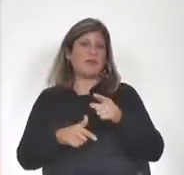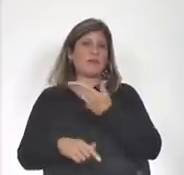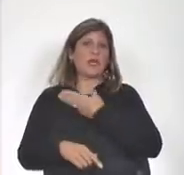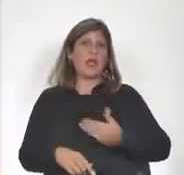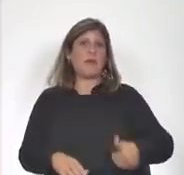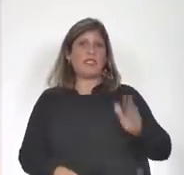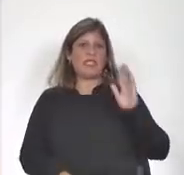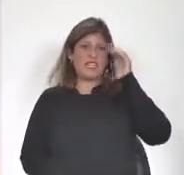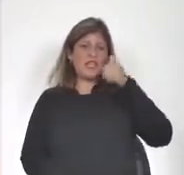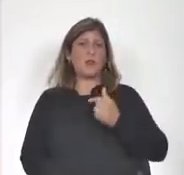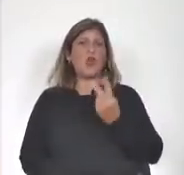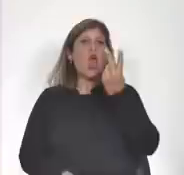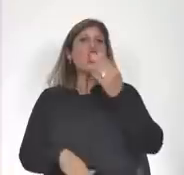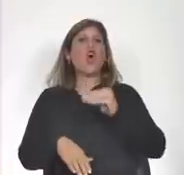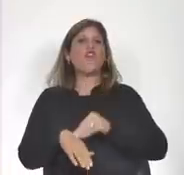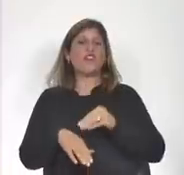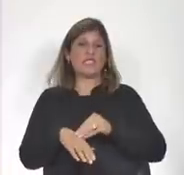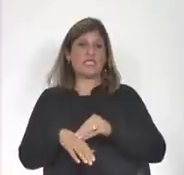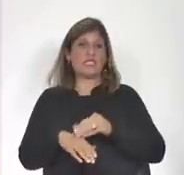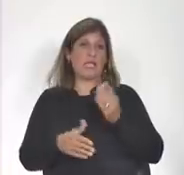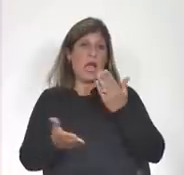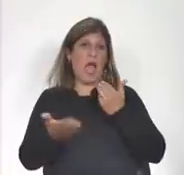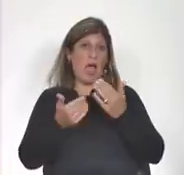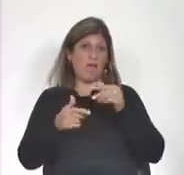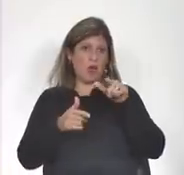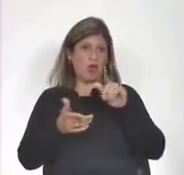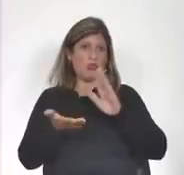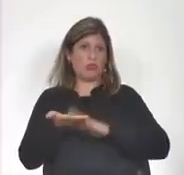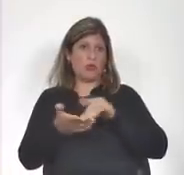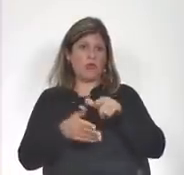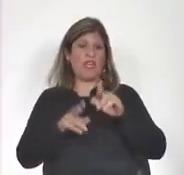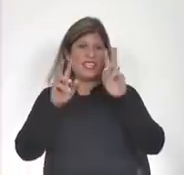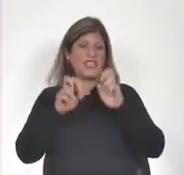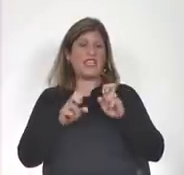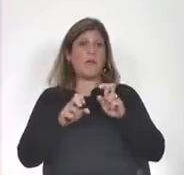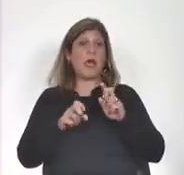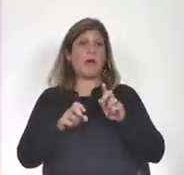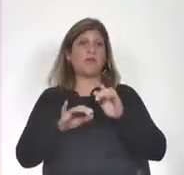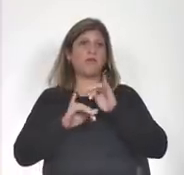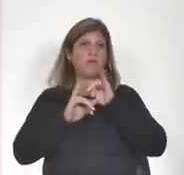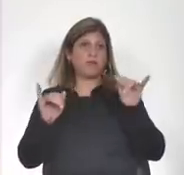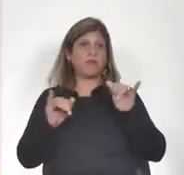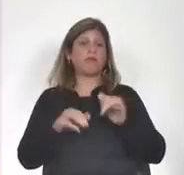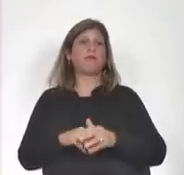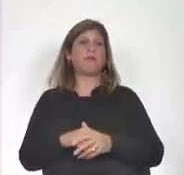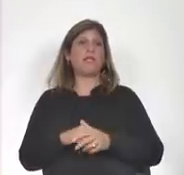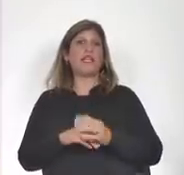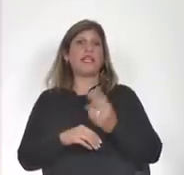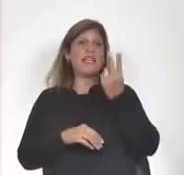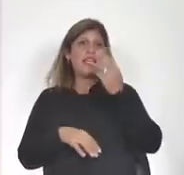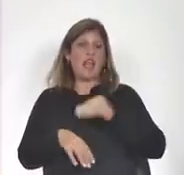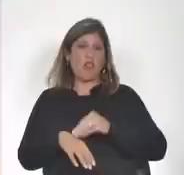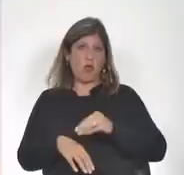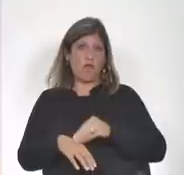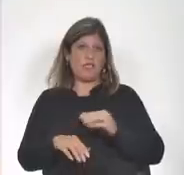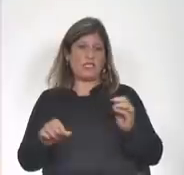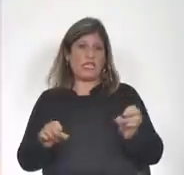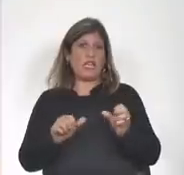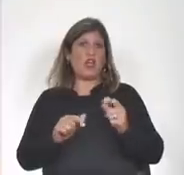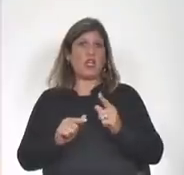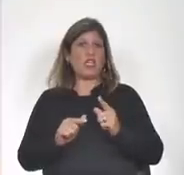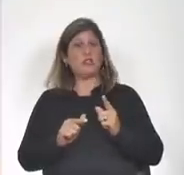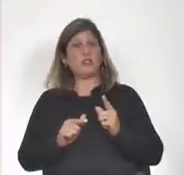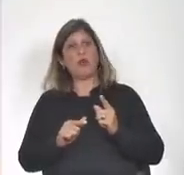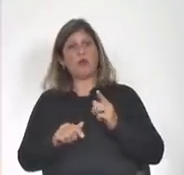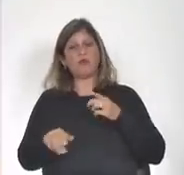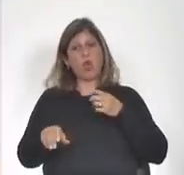República por dos veces se refirió a este tema públicamente y las dos veces lo hizo atacando